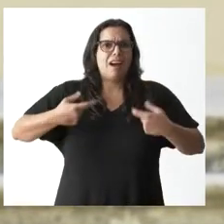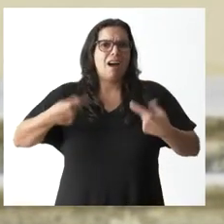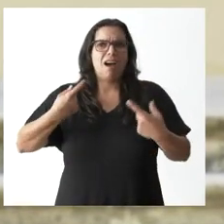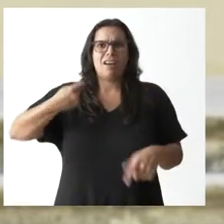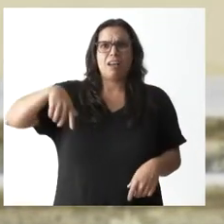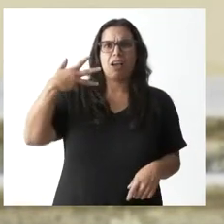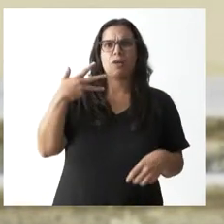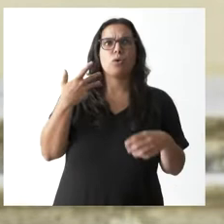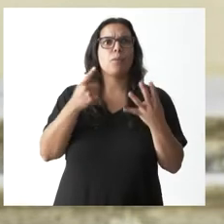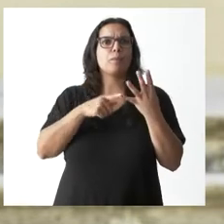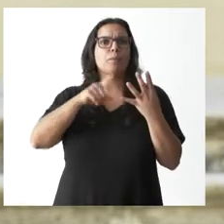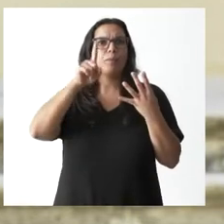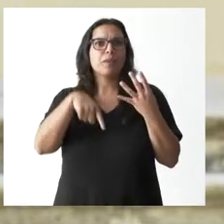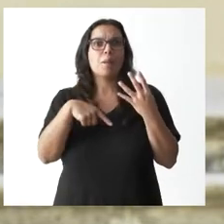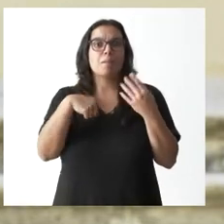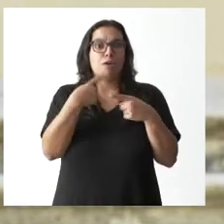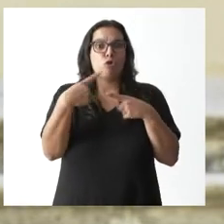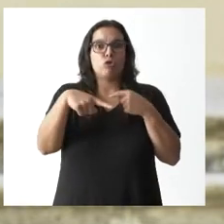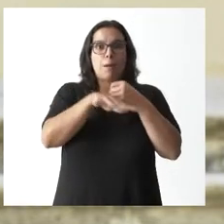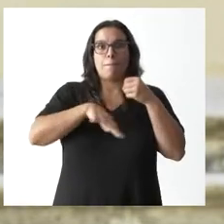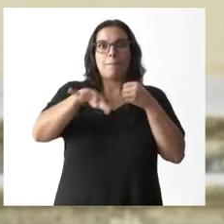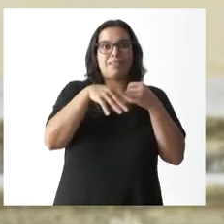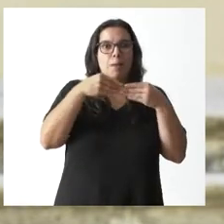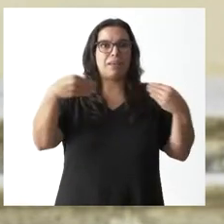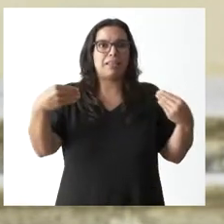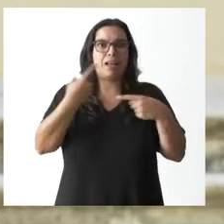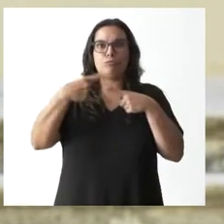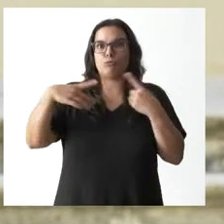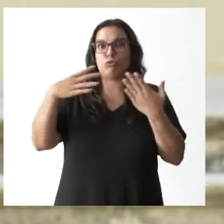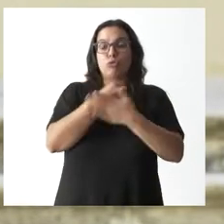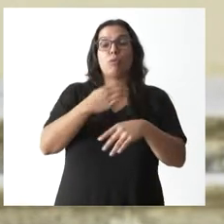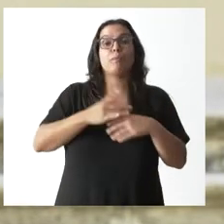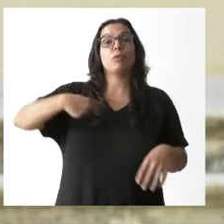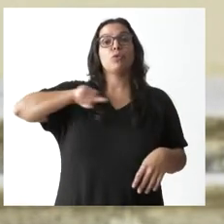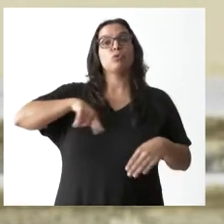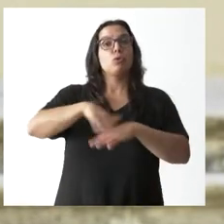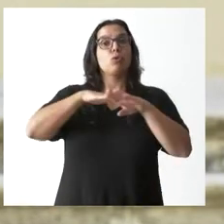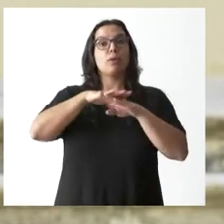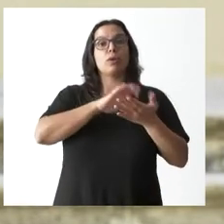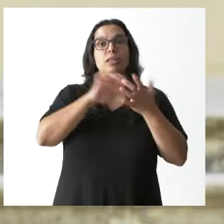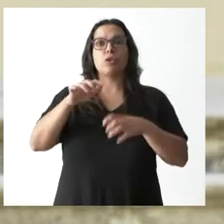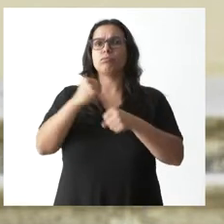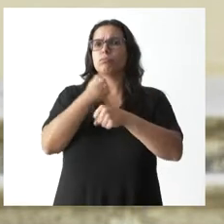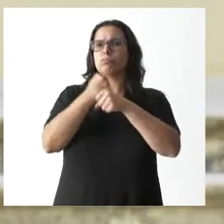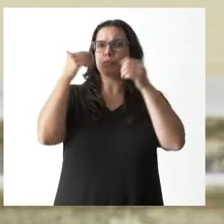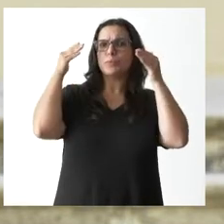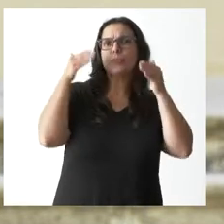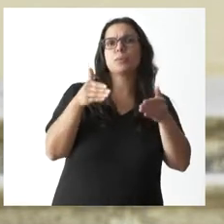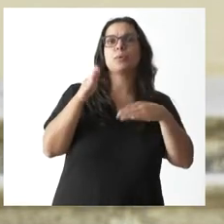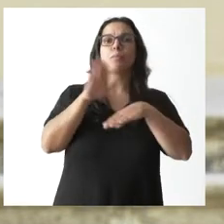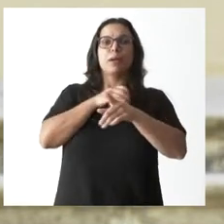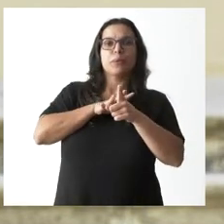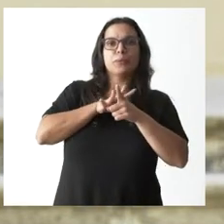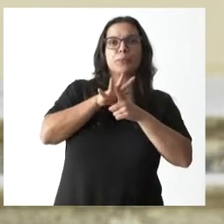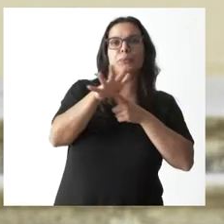también de las materias primas. Desde el Gobierno de Castilla y León trabajamos con intensidad en la transformación de